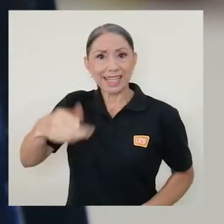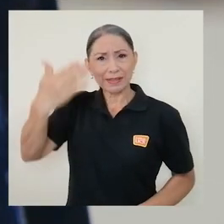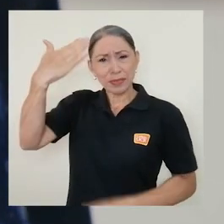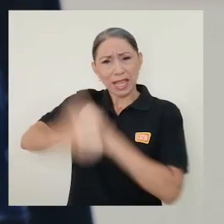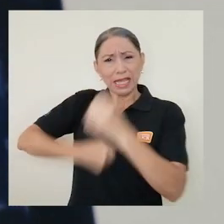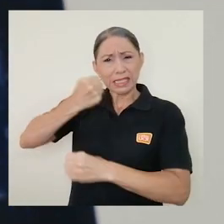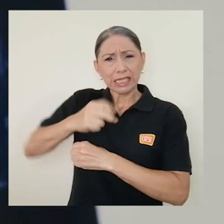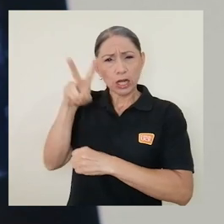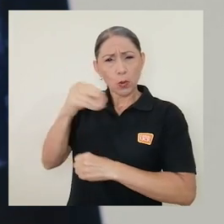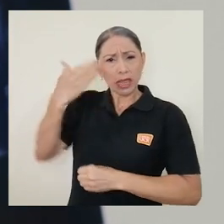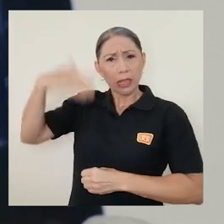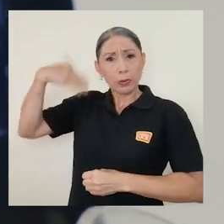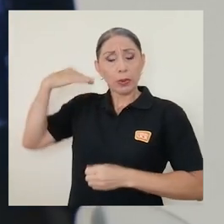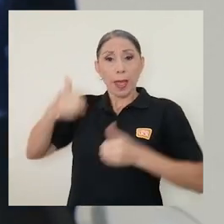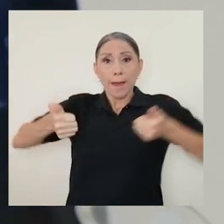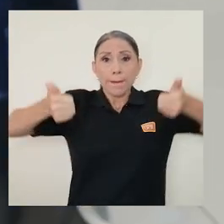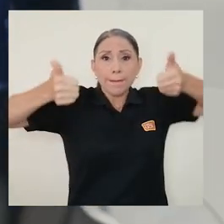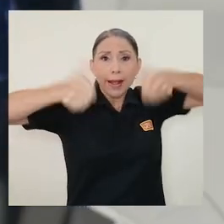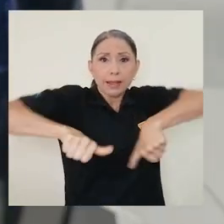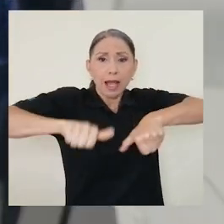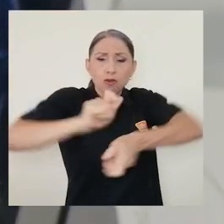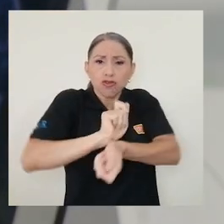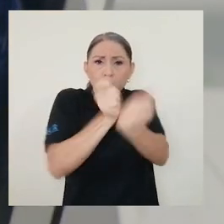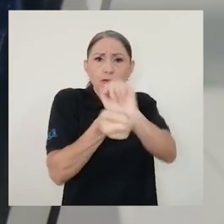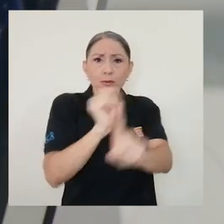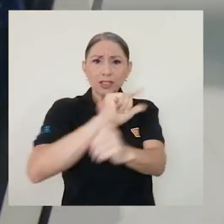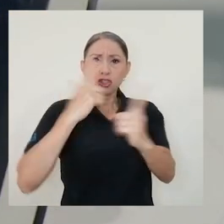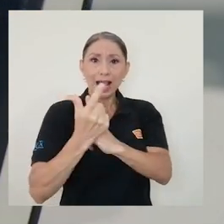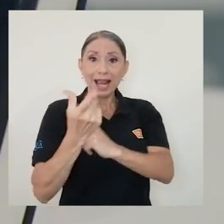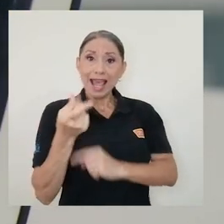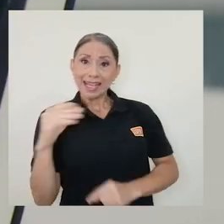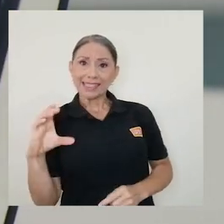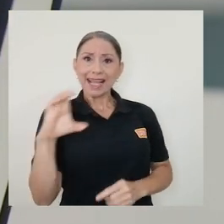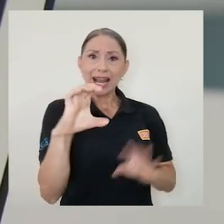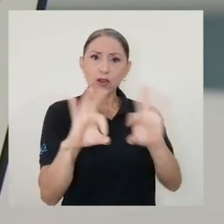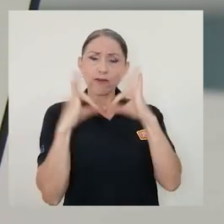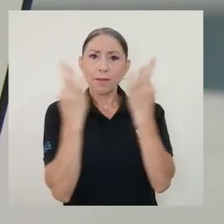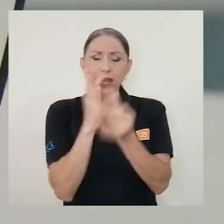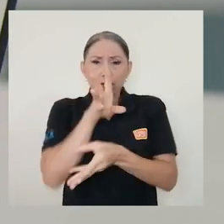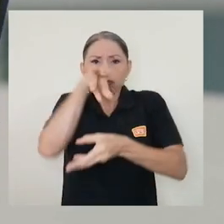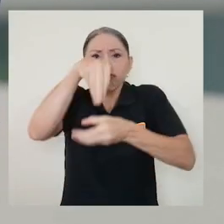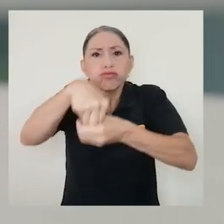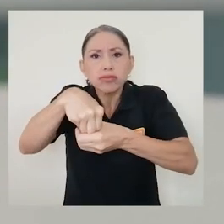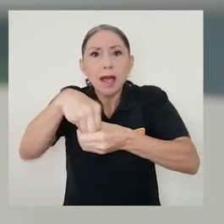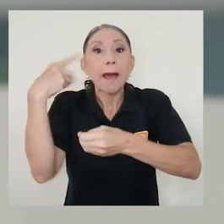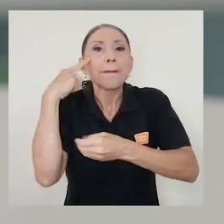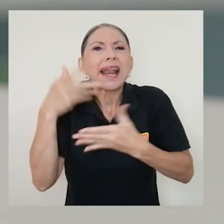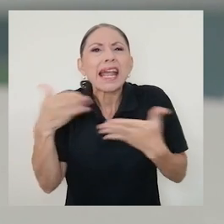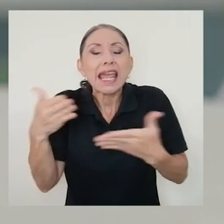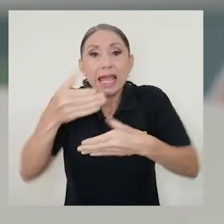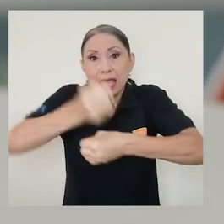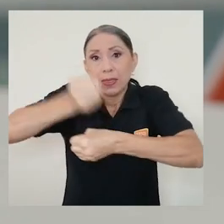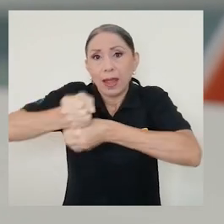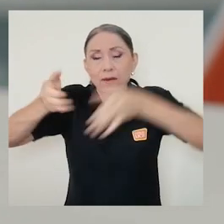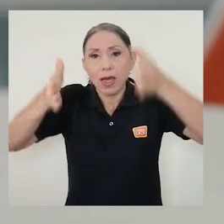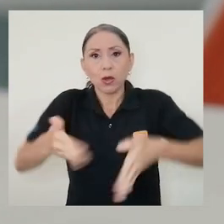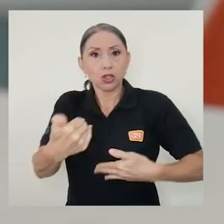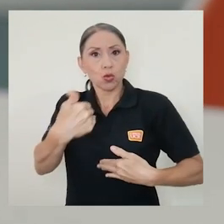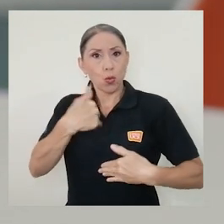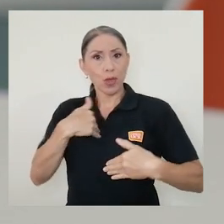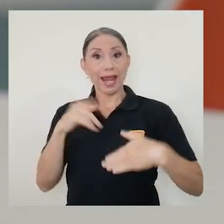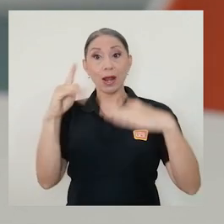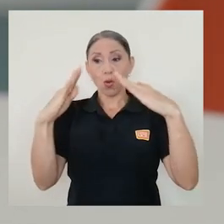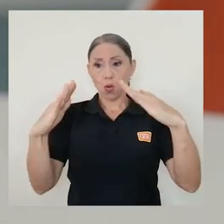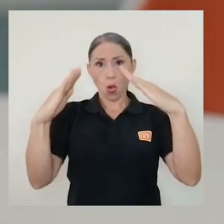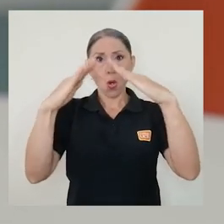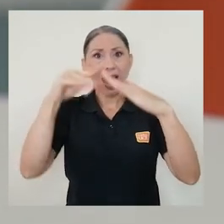pactaron en el siglo XX una reforma social que incluyó el salario familiar como medio para que los trabajadores contaran con